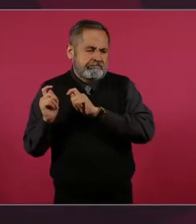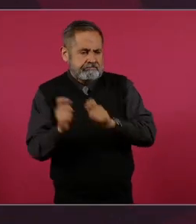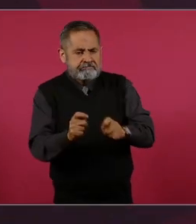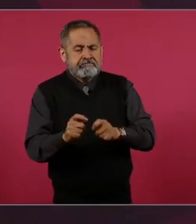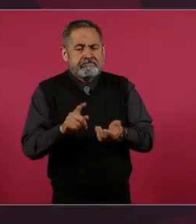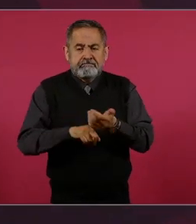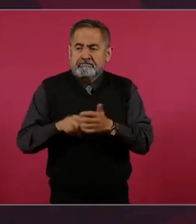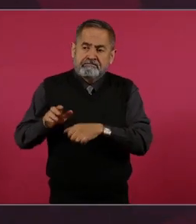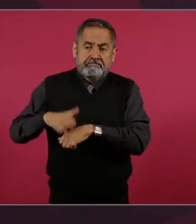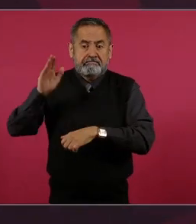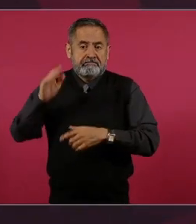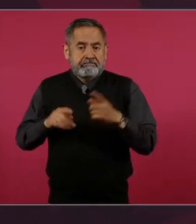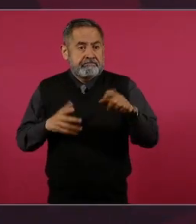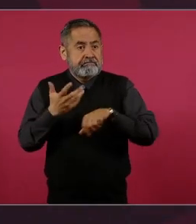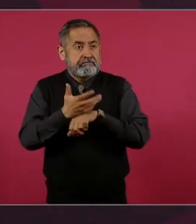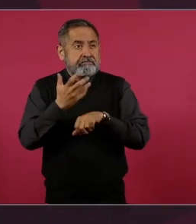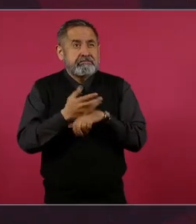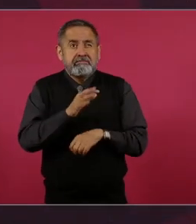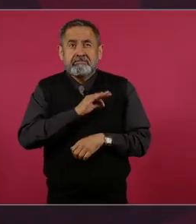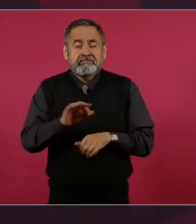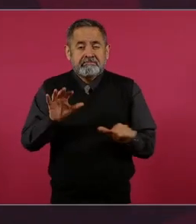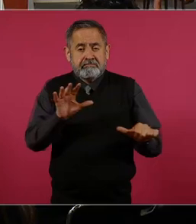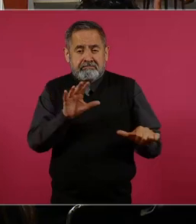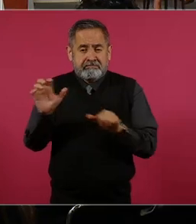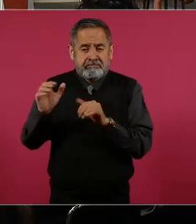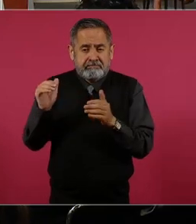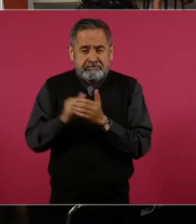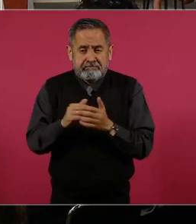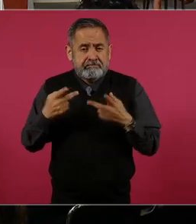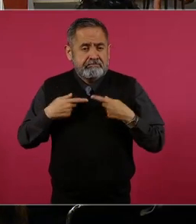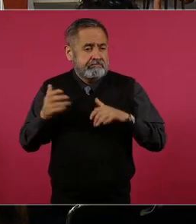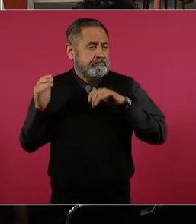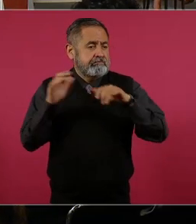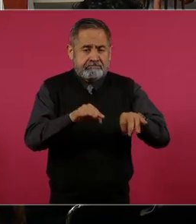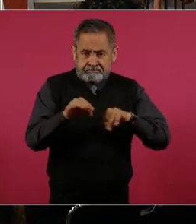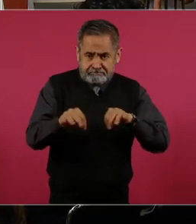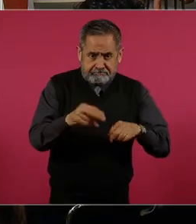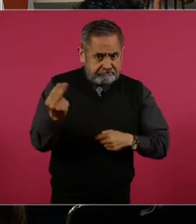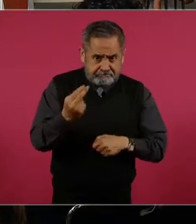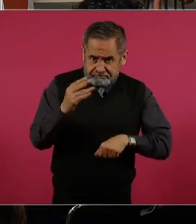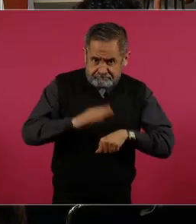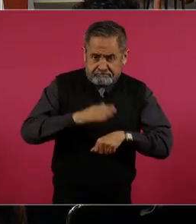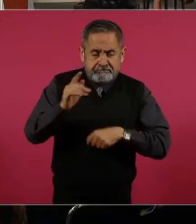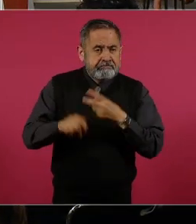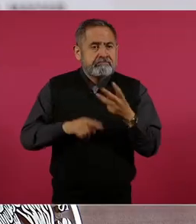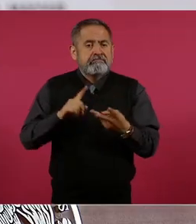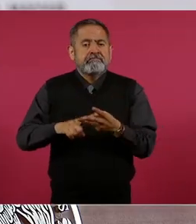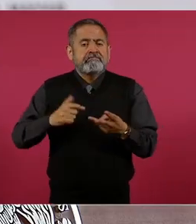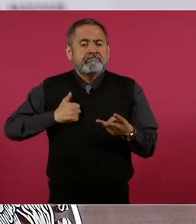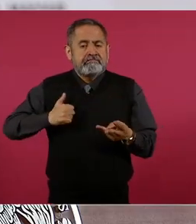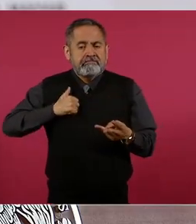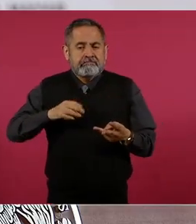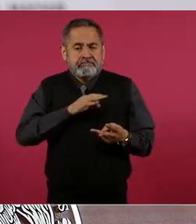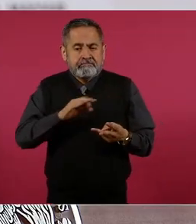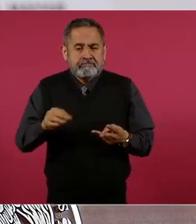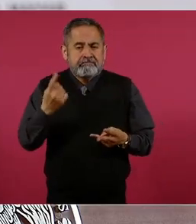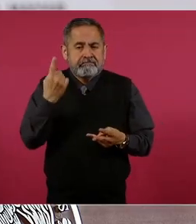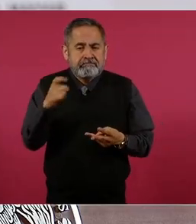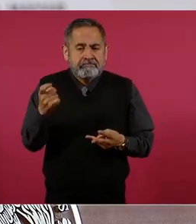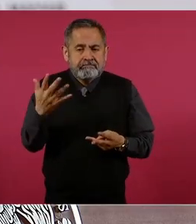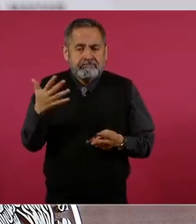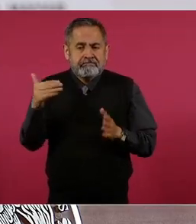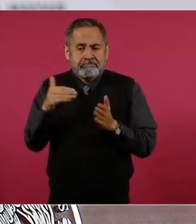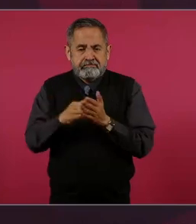en Estados Unidos 600 mil puestos de trabajo que se necesitan más y en Canadá 150